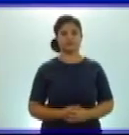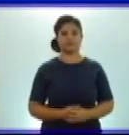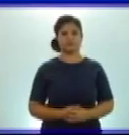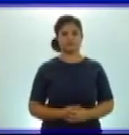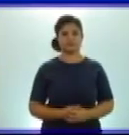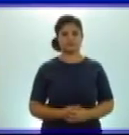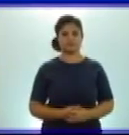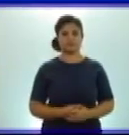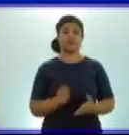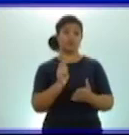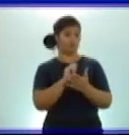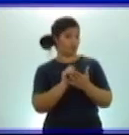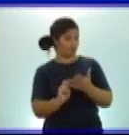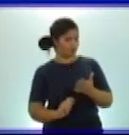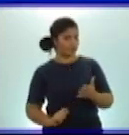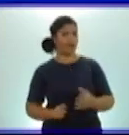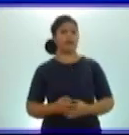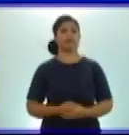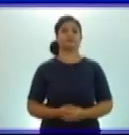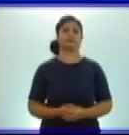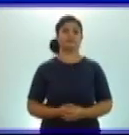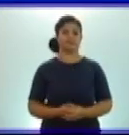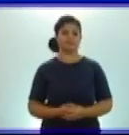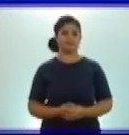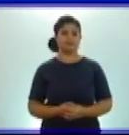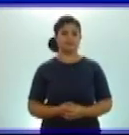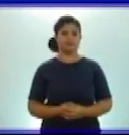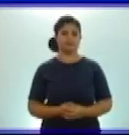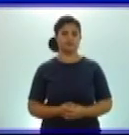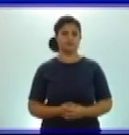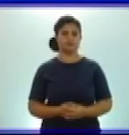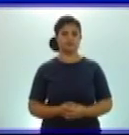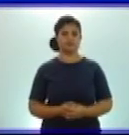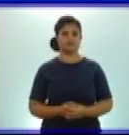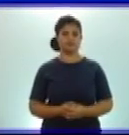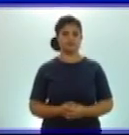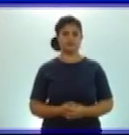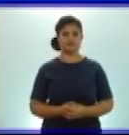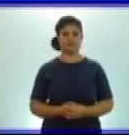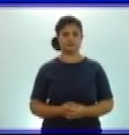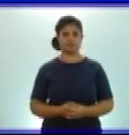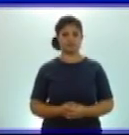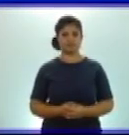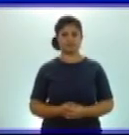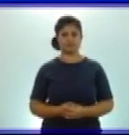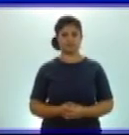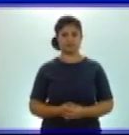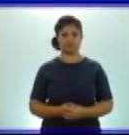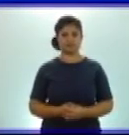Copiémoslo. El nuevo ejercicio que quedará en la libreta a partir del cuaderno de trabajo.